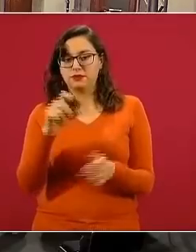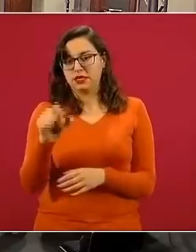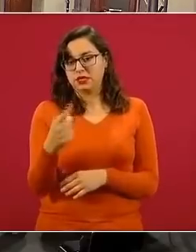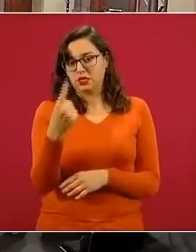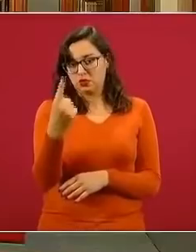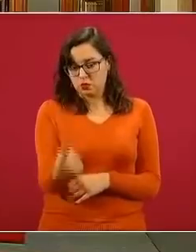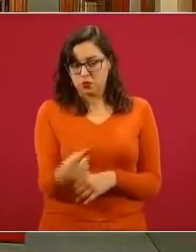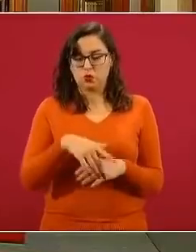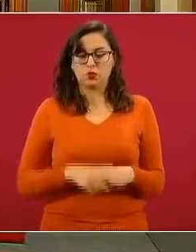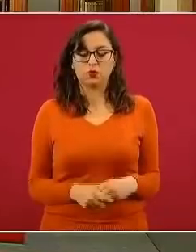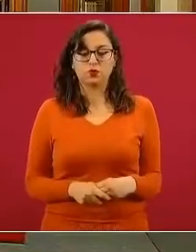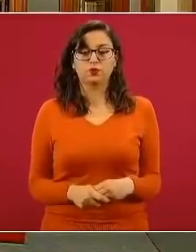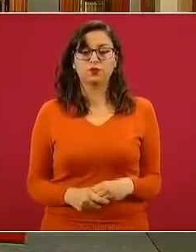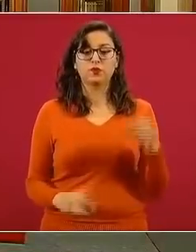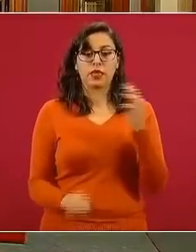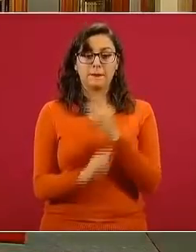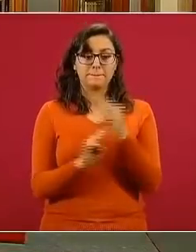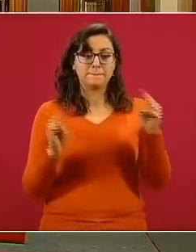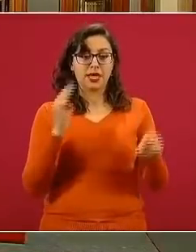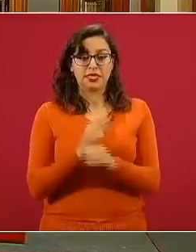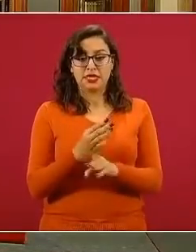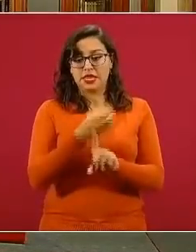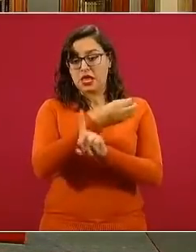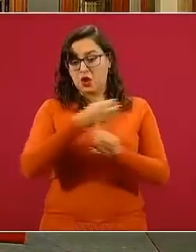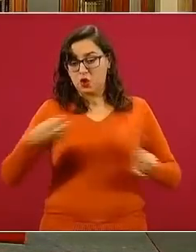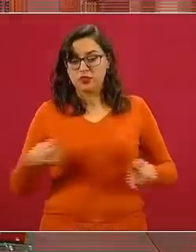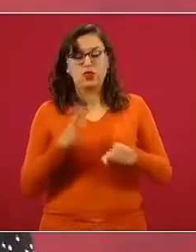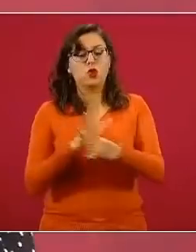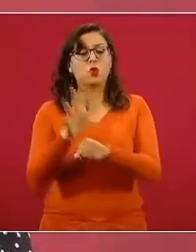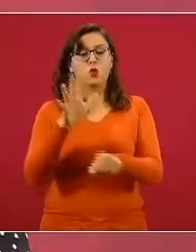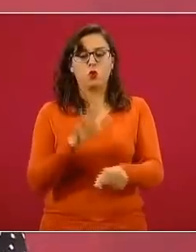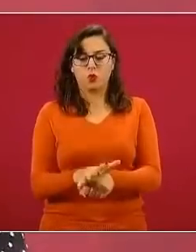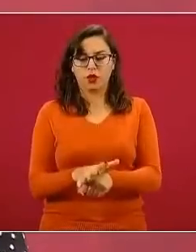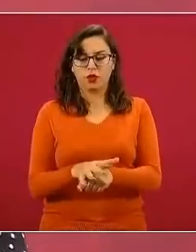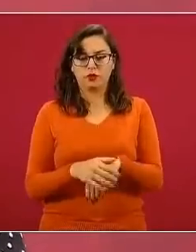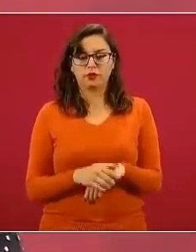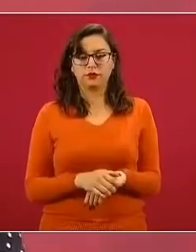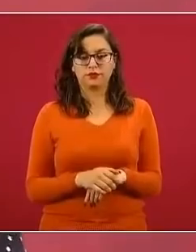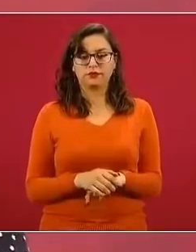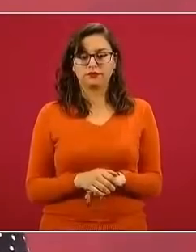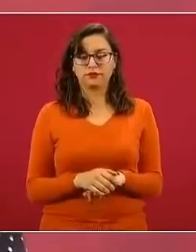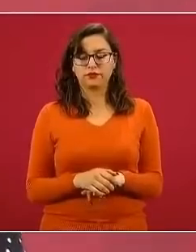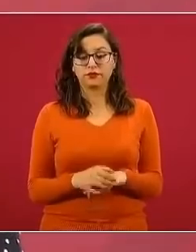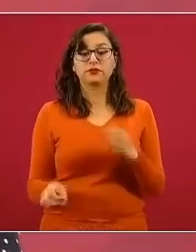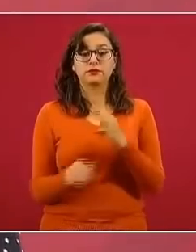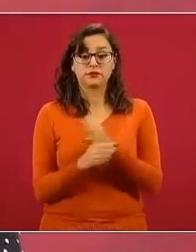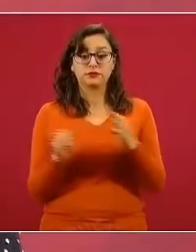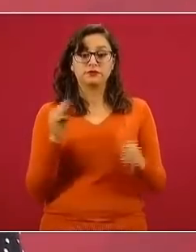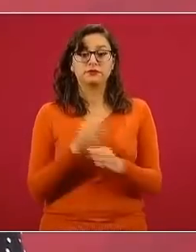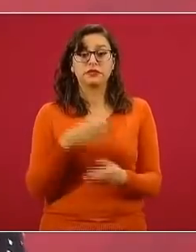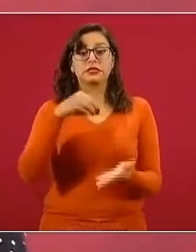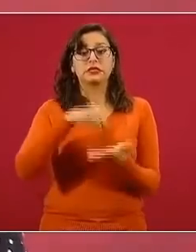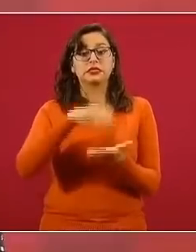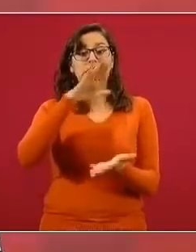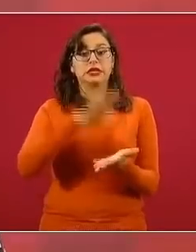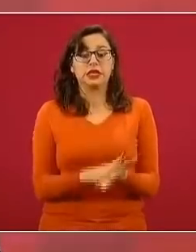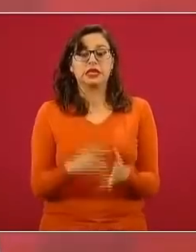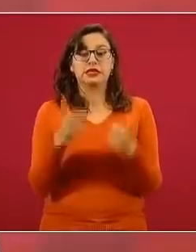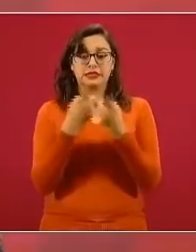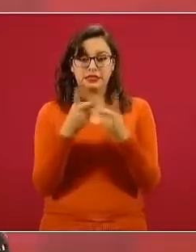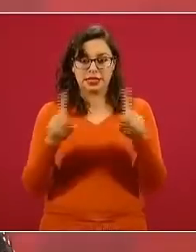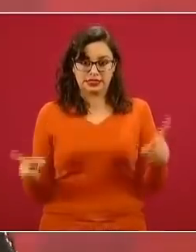organización curricular de esta asignatura? La asignatura se inscribe en el área que llamamos desarrollo